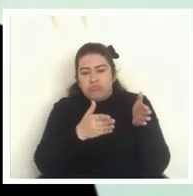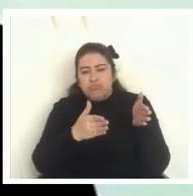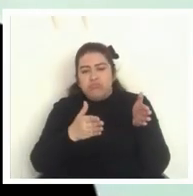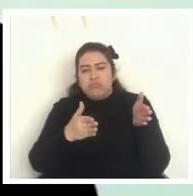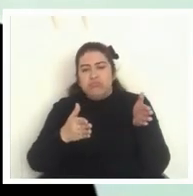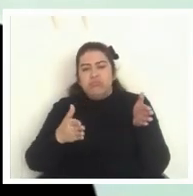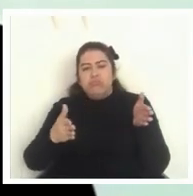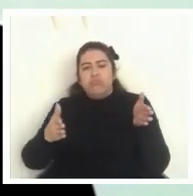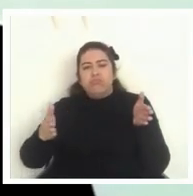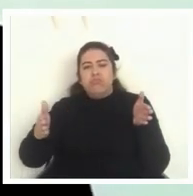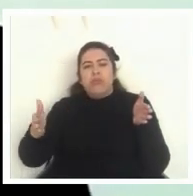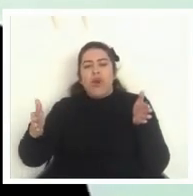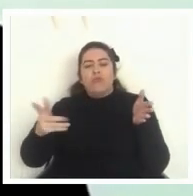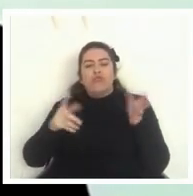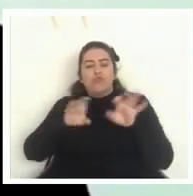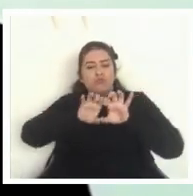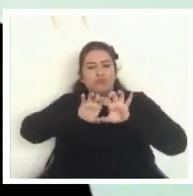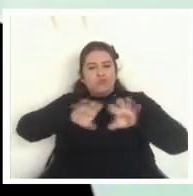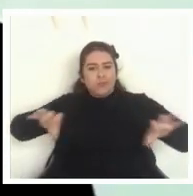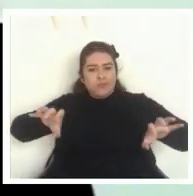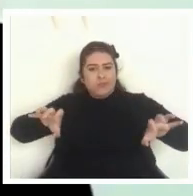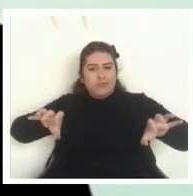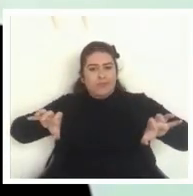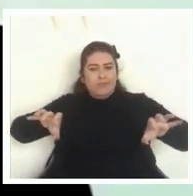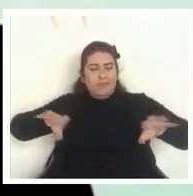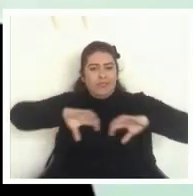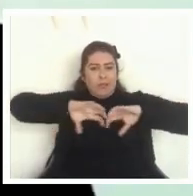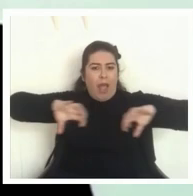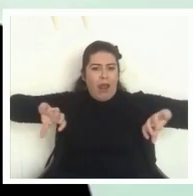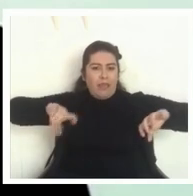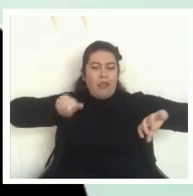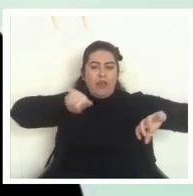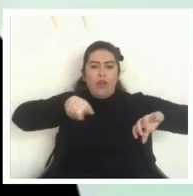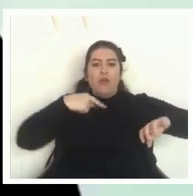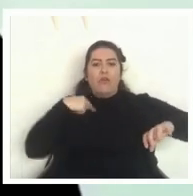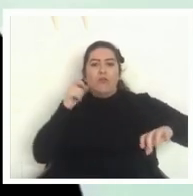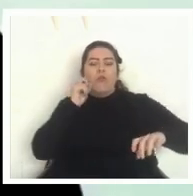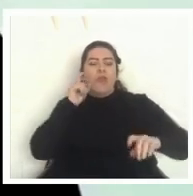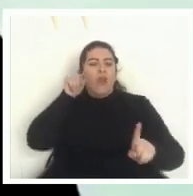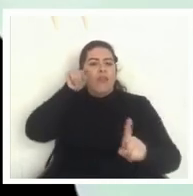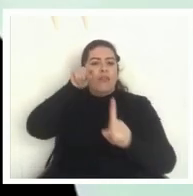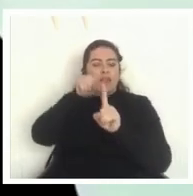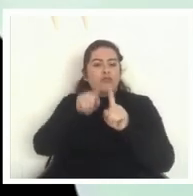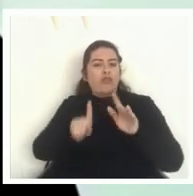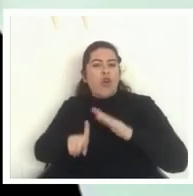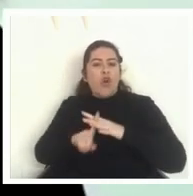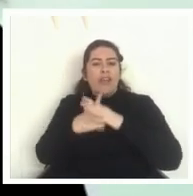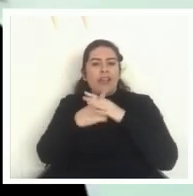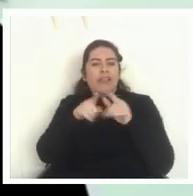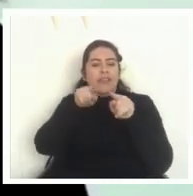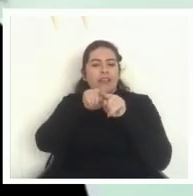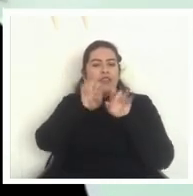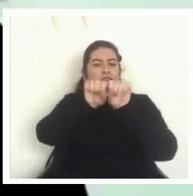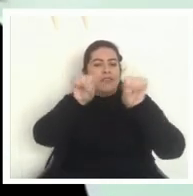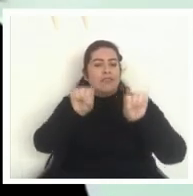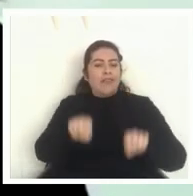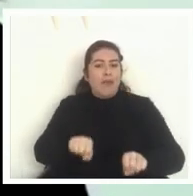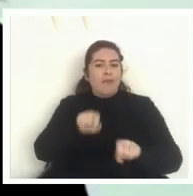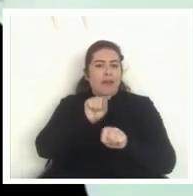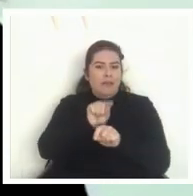polarización respecto de qué es lo que persiguen o cuál fue su origen de estos sistemas y